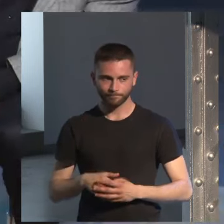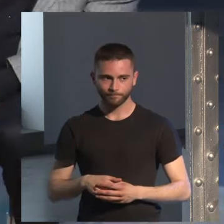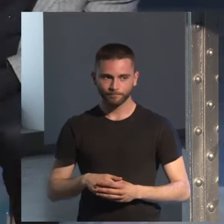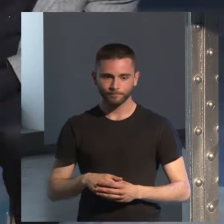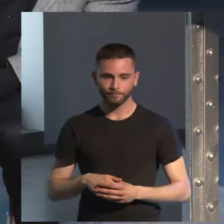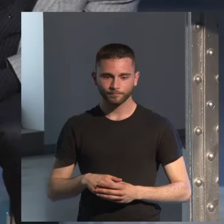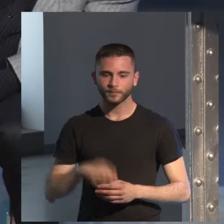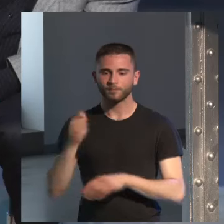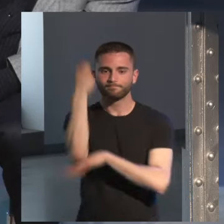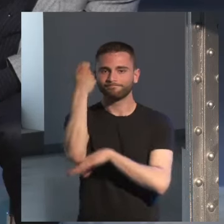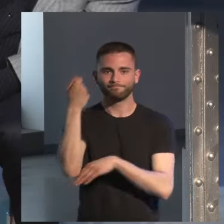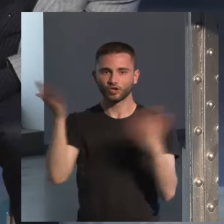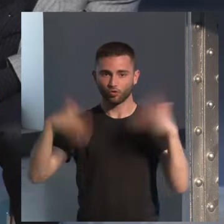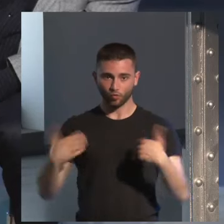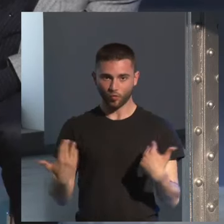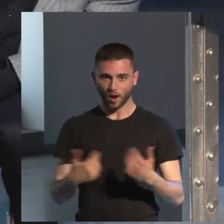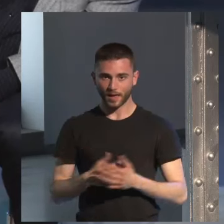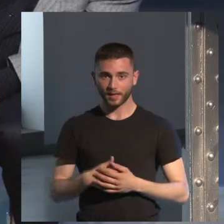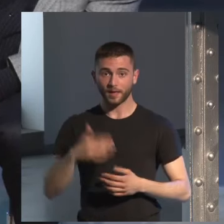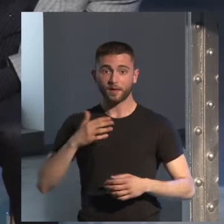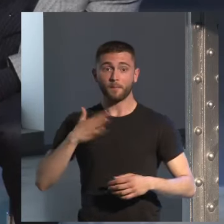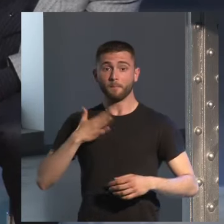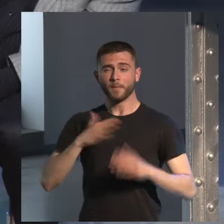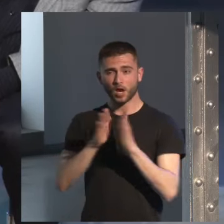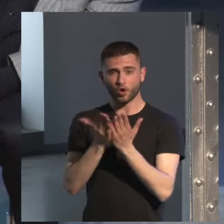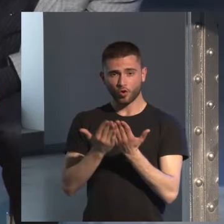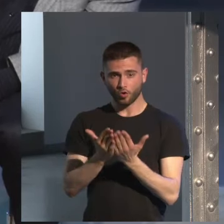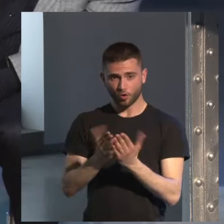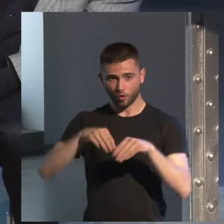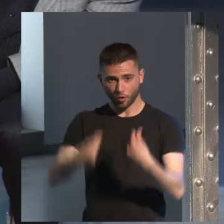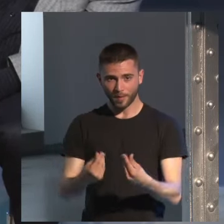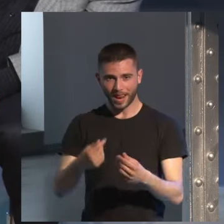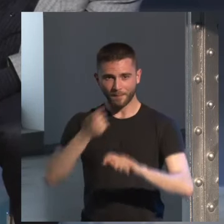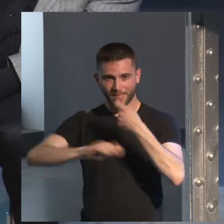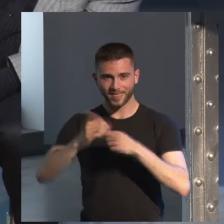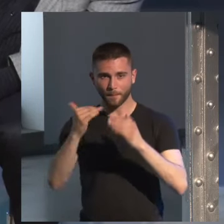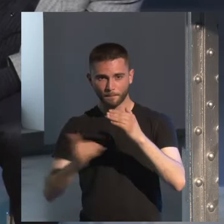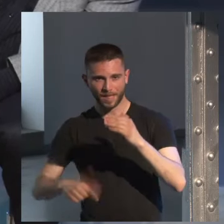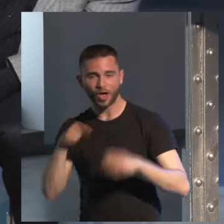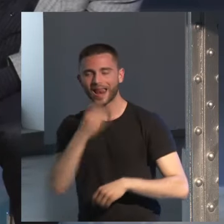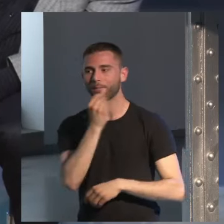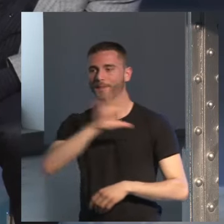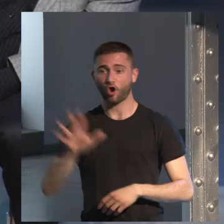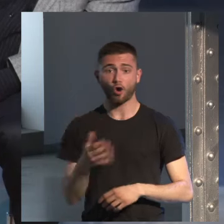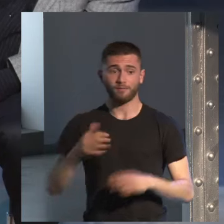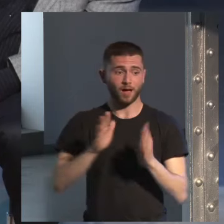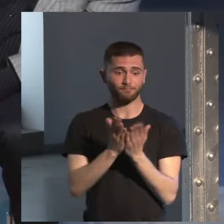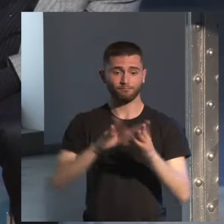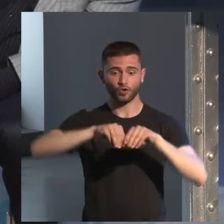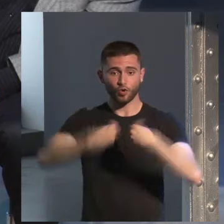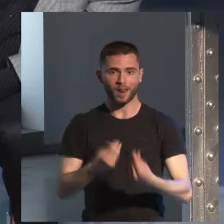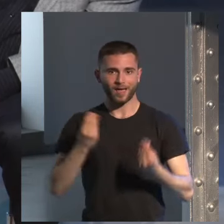pasan esas cosas mi novela menos vendida es mi mejor novela es curioso que es la novela de mi vida